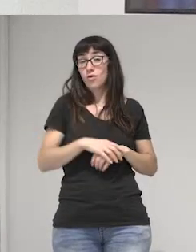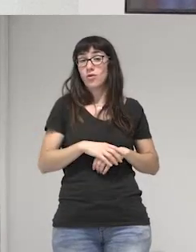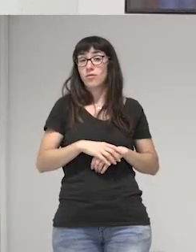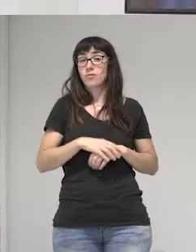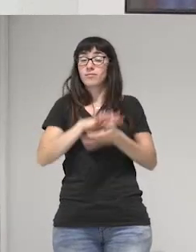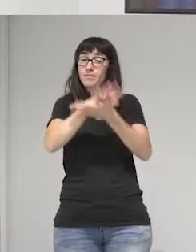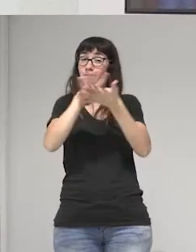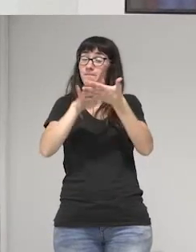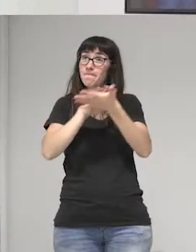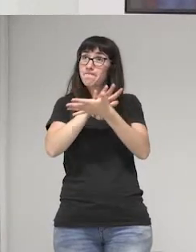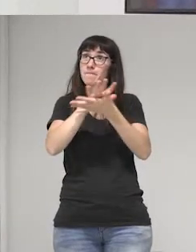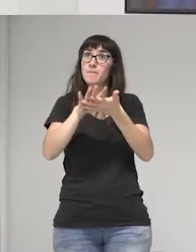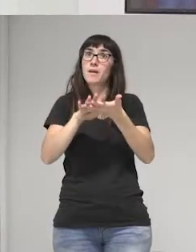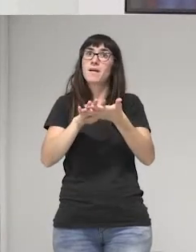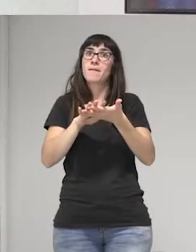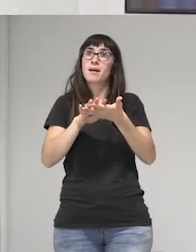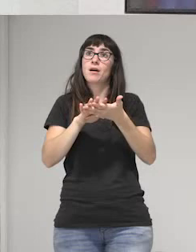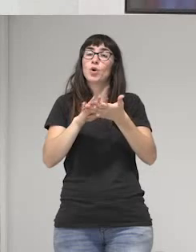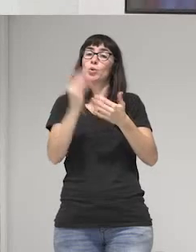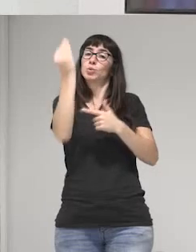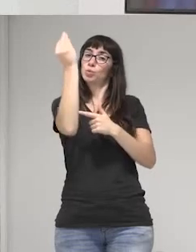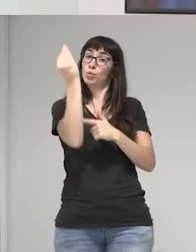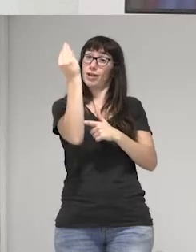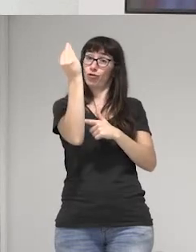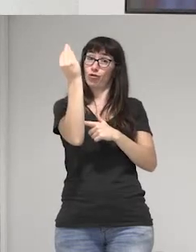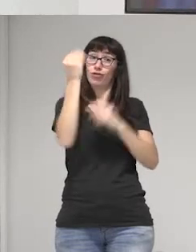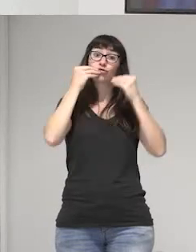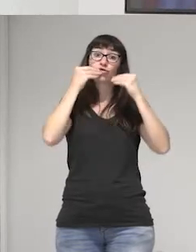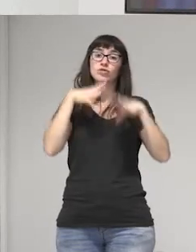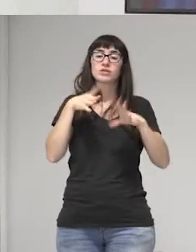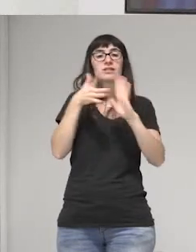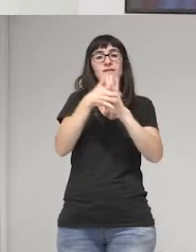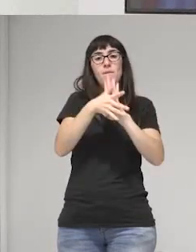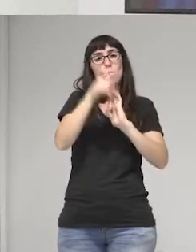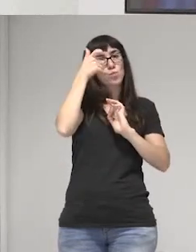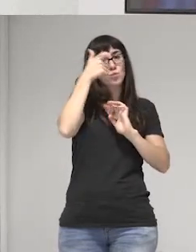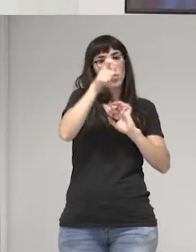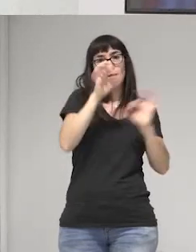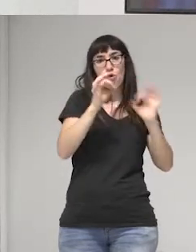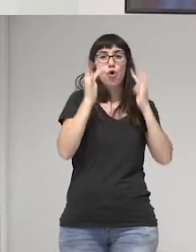habla del sujeto histórico como los pueblos originarios.